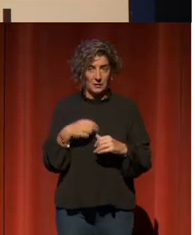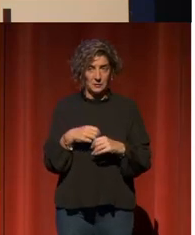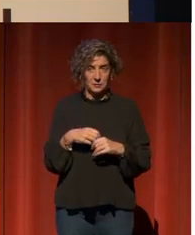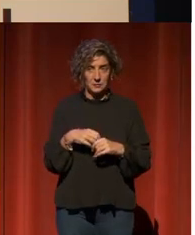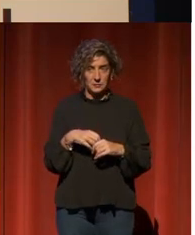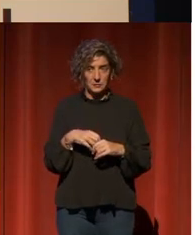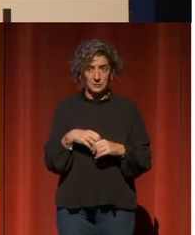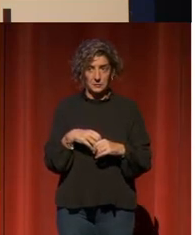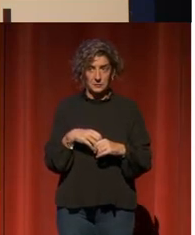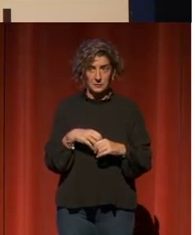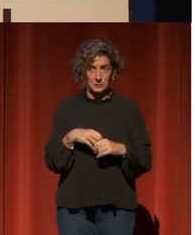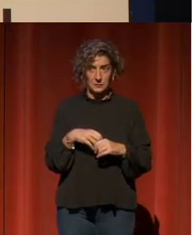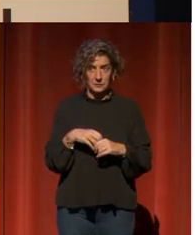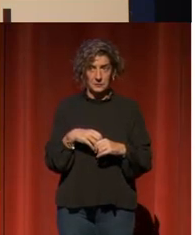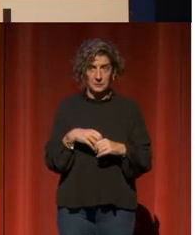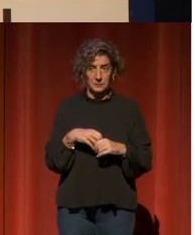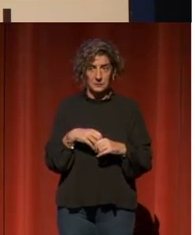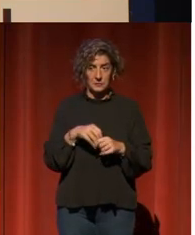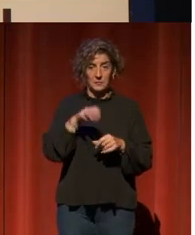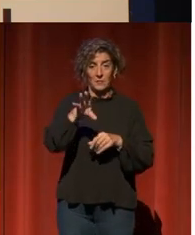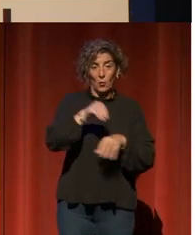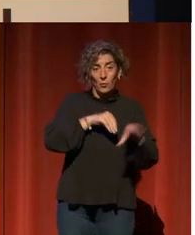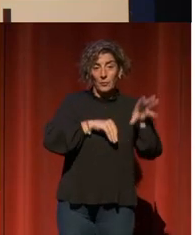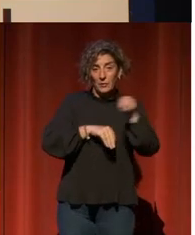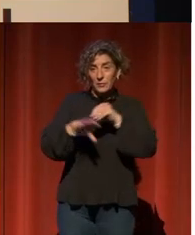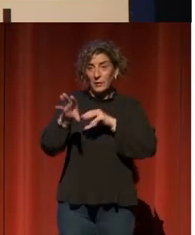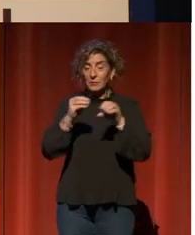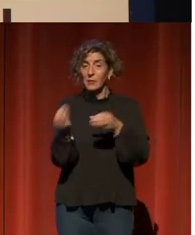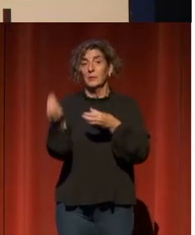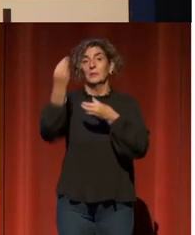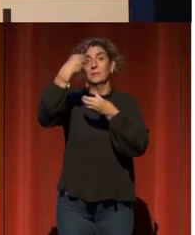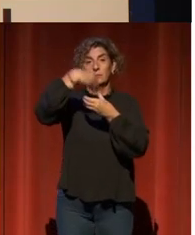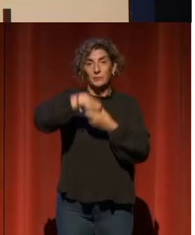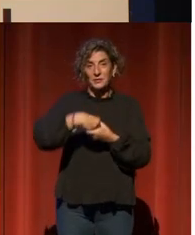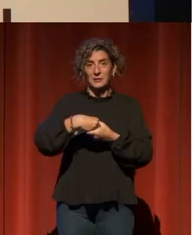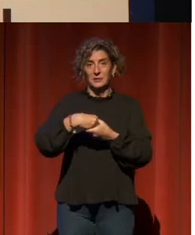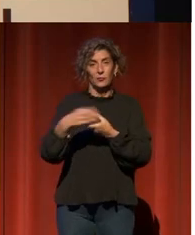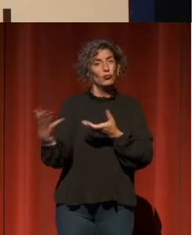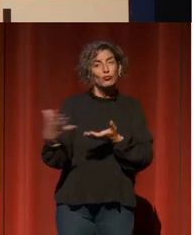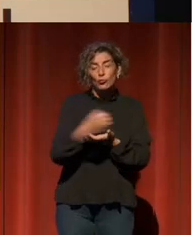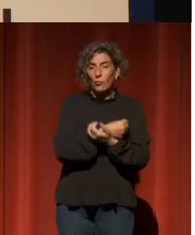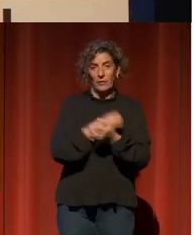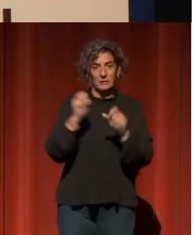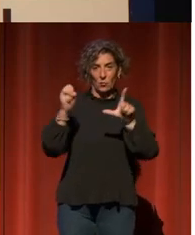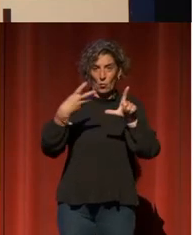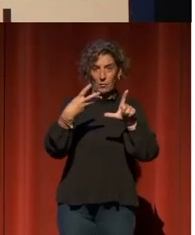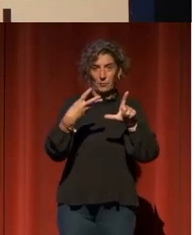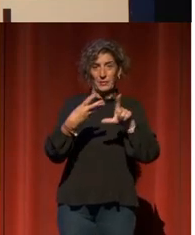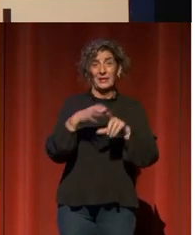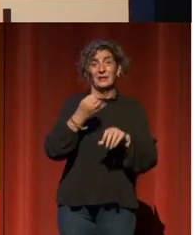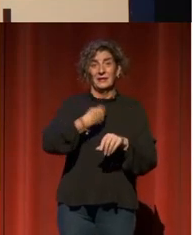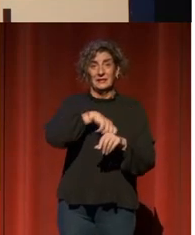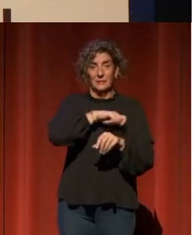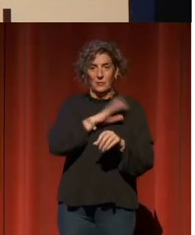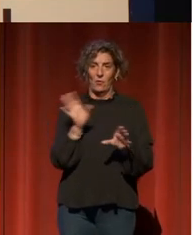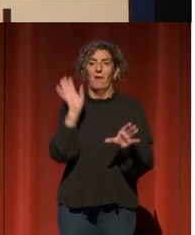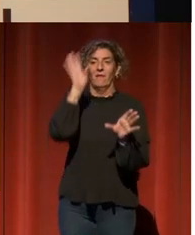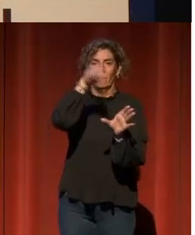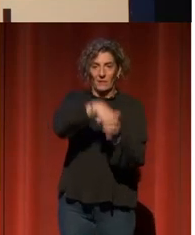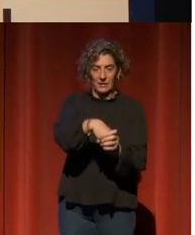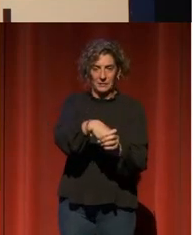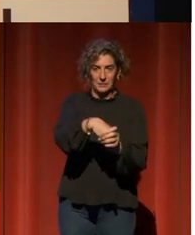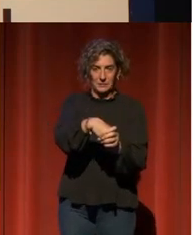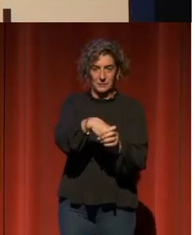compilar todas las páginas web de la Administración Pública Española. Eso es patrimonio nuestro.